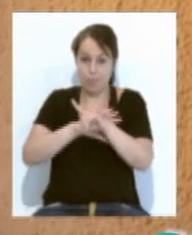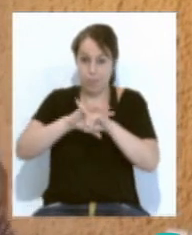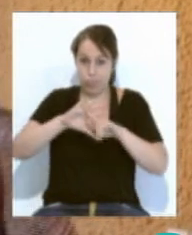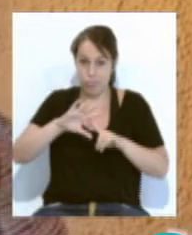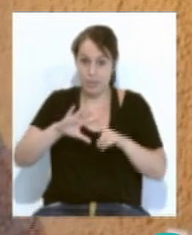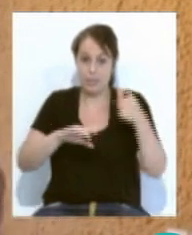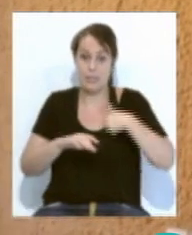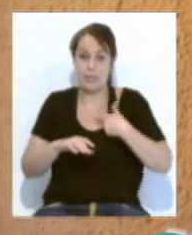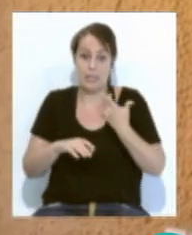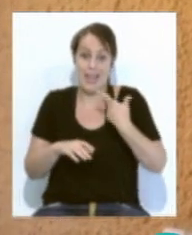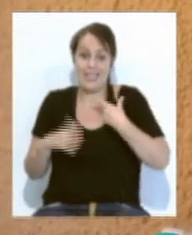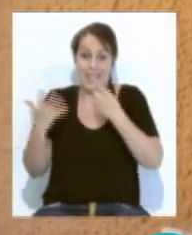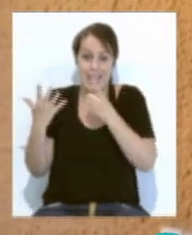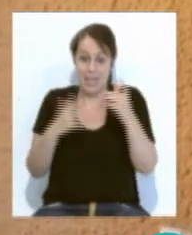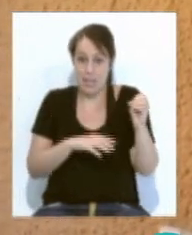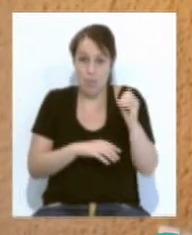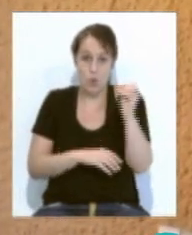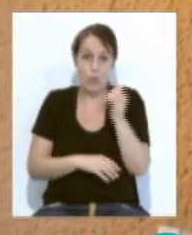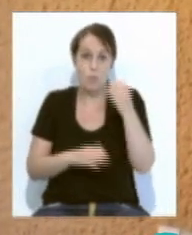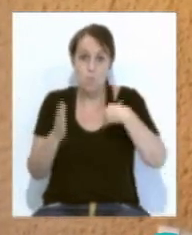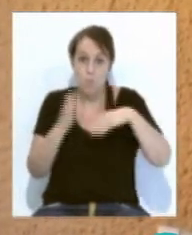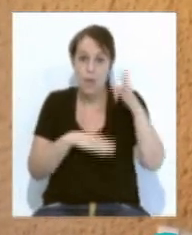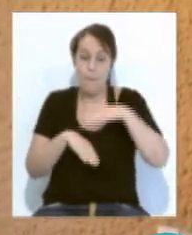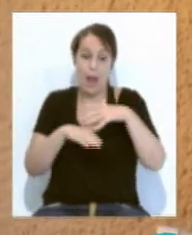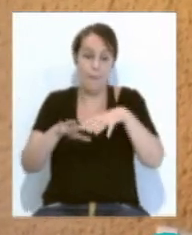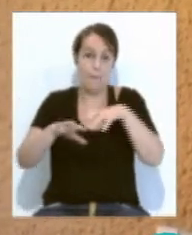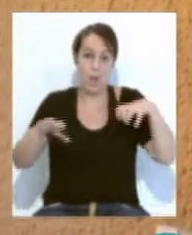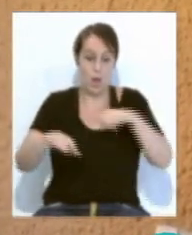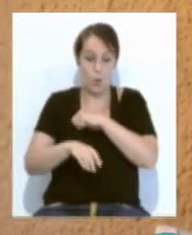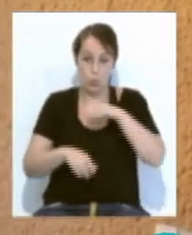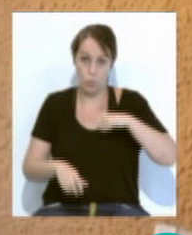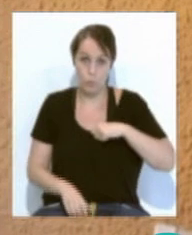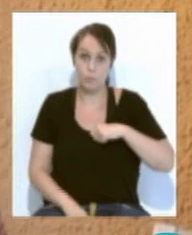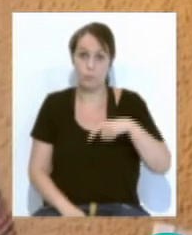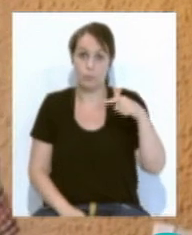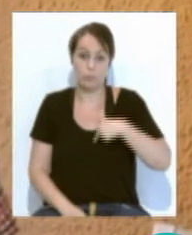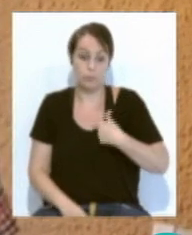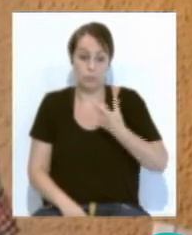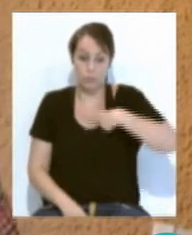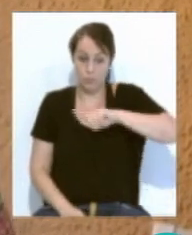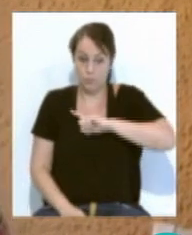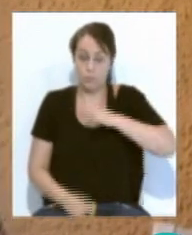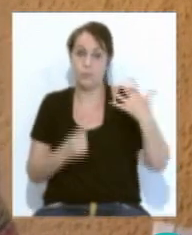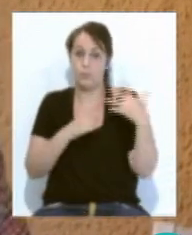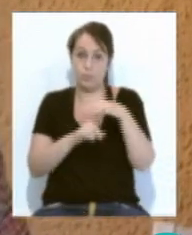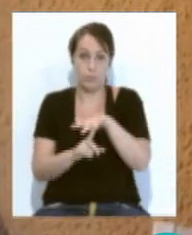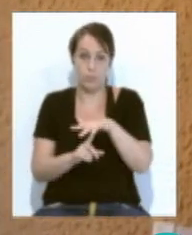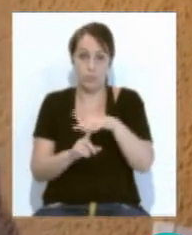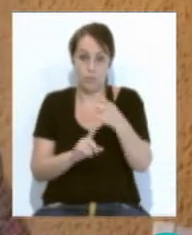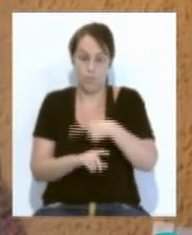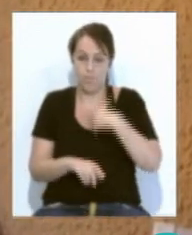supera en más del 60% para la inmensa mayoría de los autónomos. Estamos ante una situación